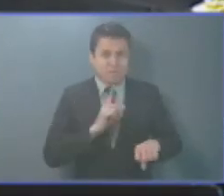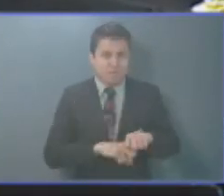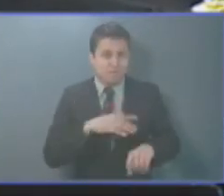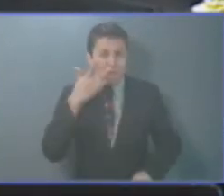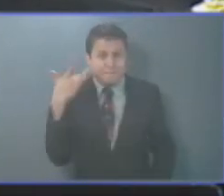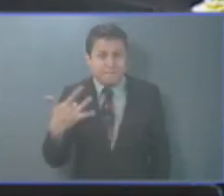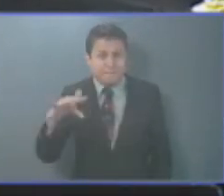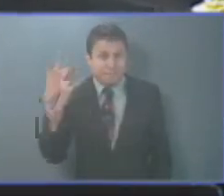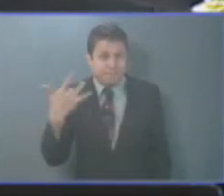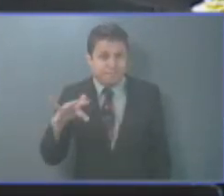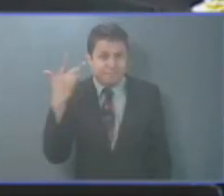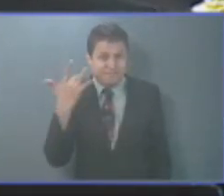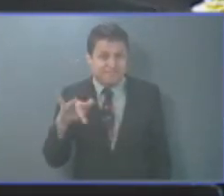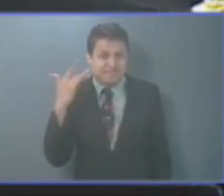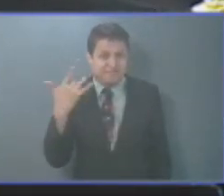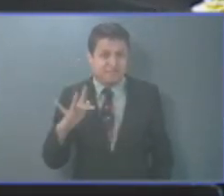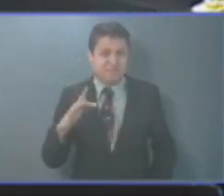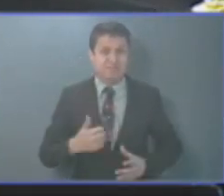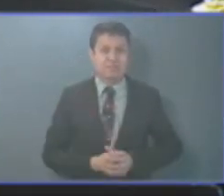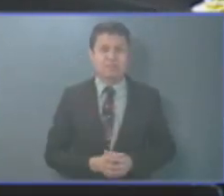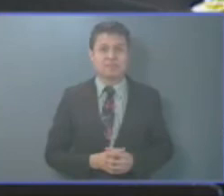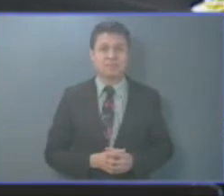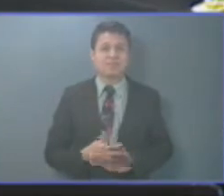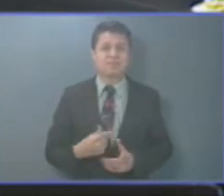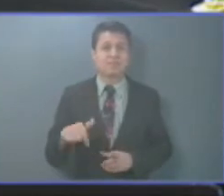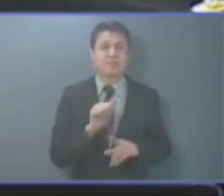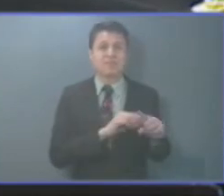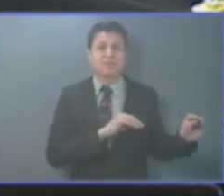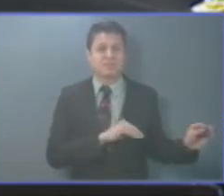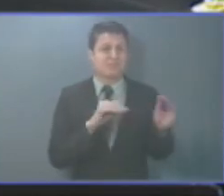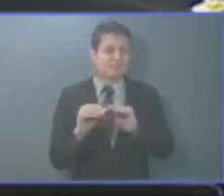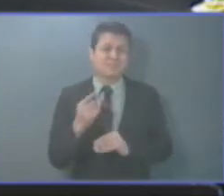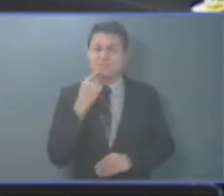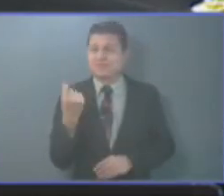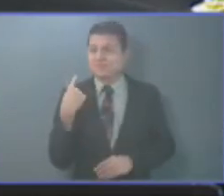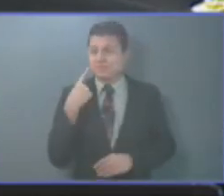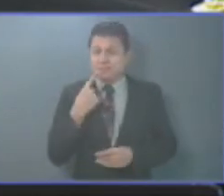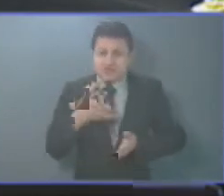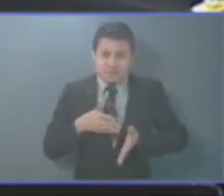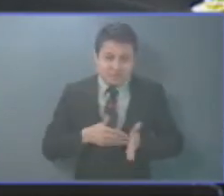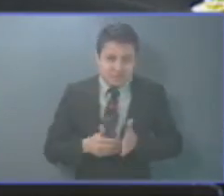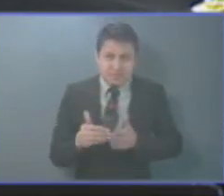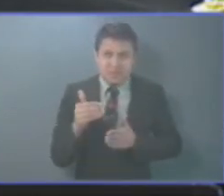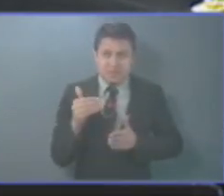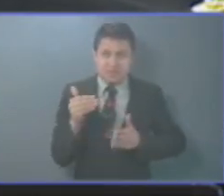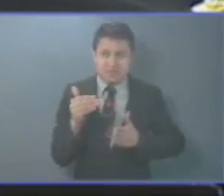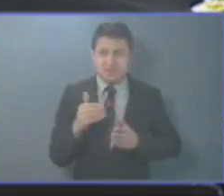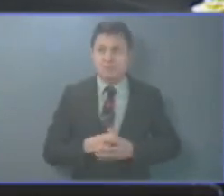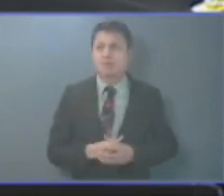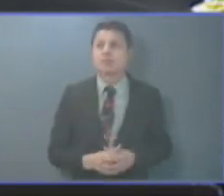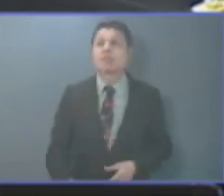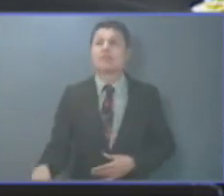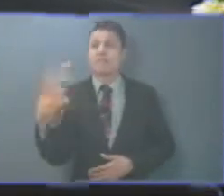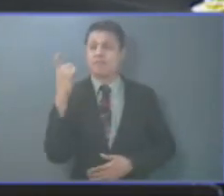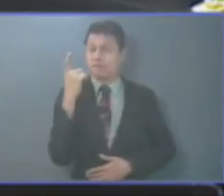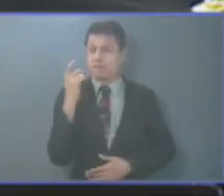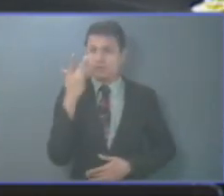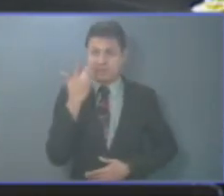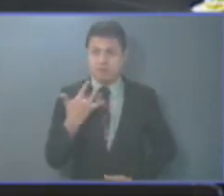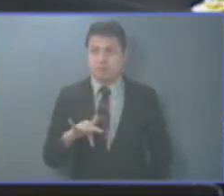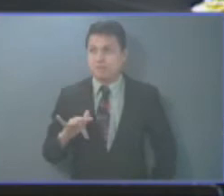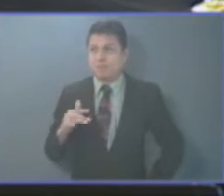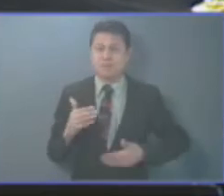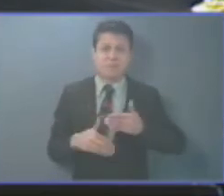aquellos que nacían o adquirían en el transcurso de la vida deficiencias físicas,